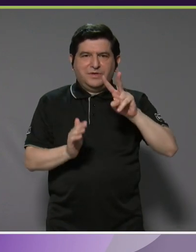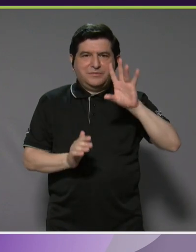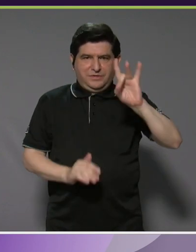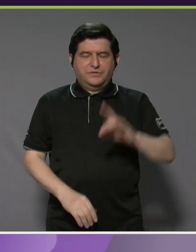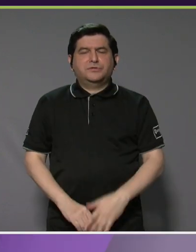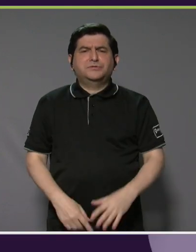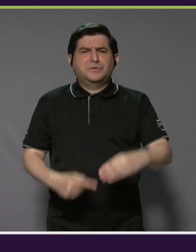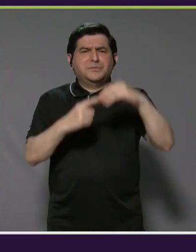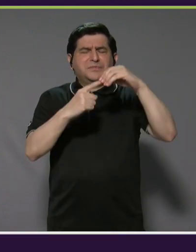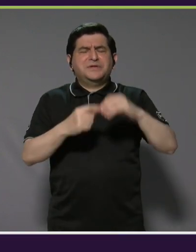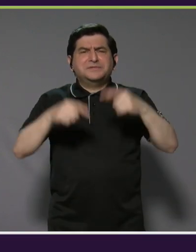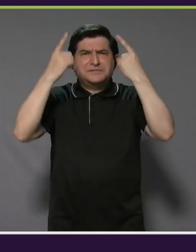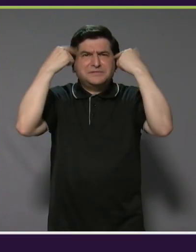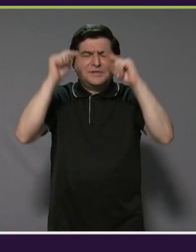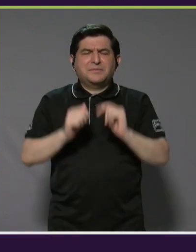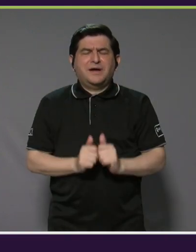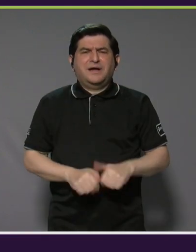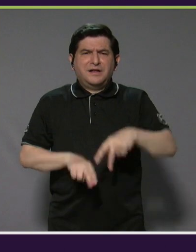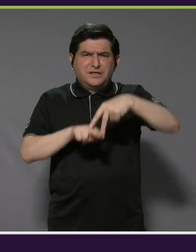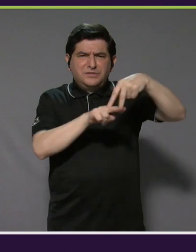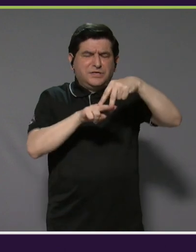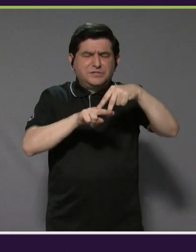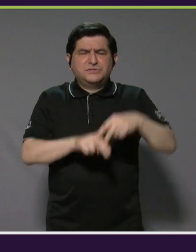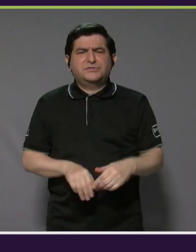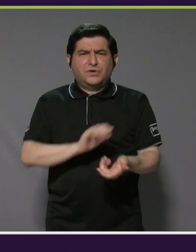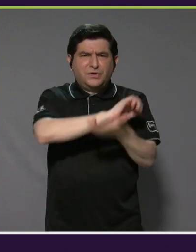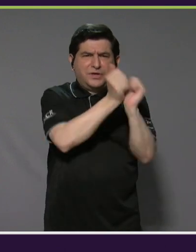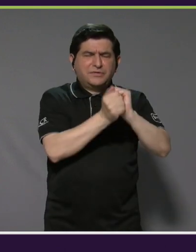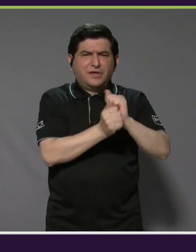principales logros del surf adaptado en Costa Rica y el mundo?